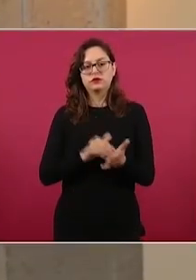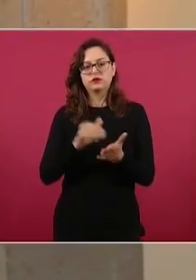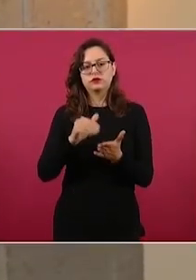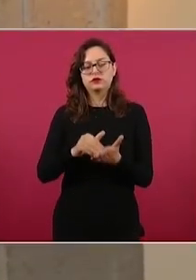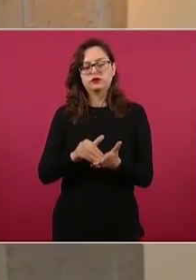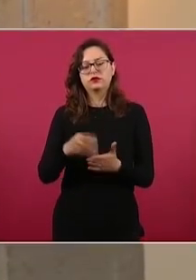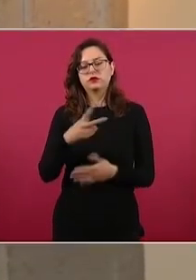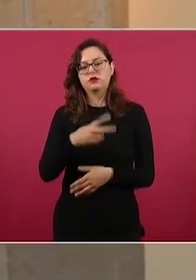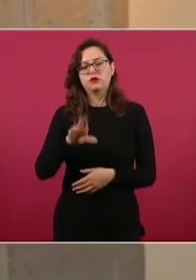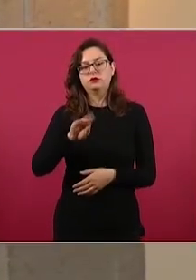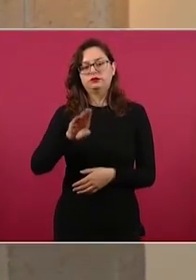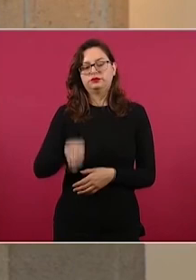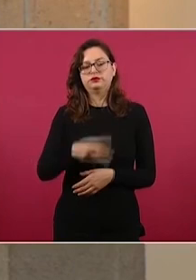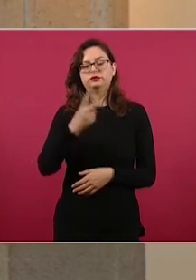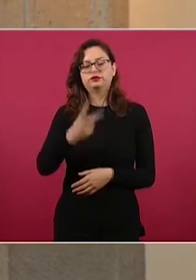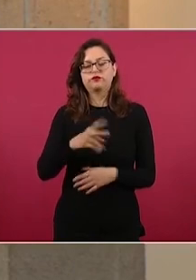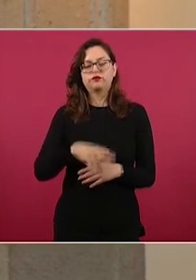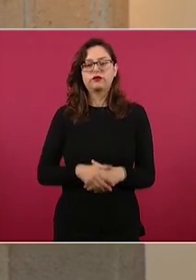292